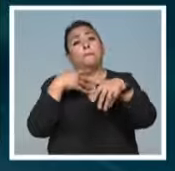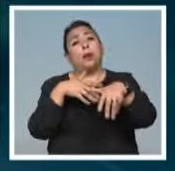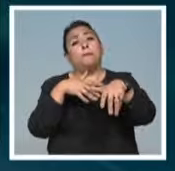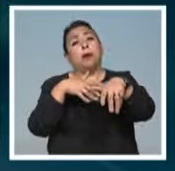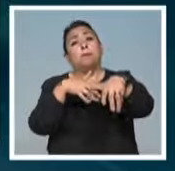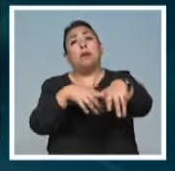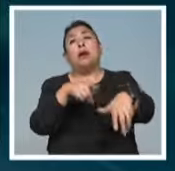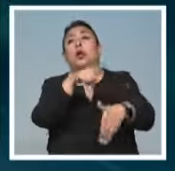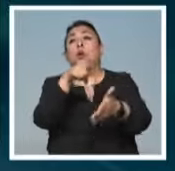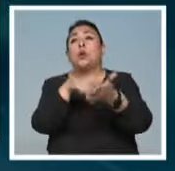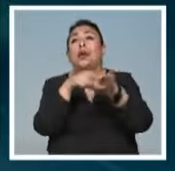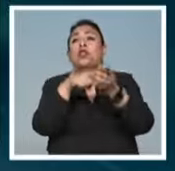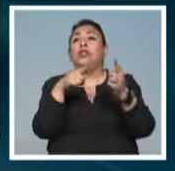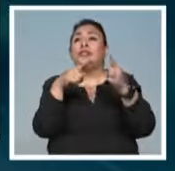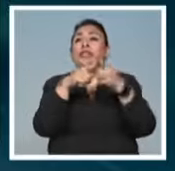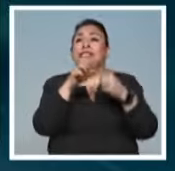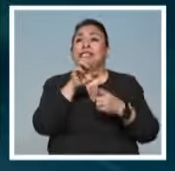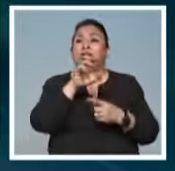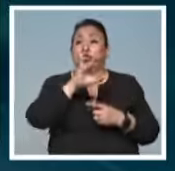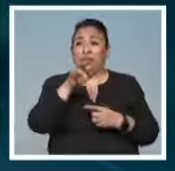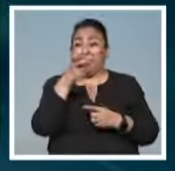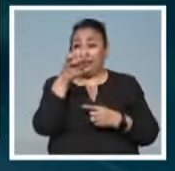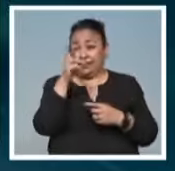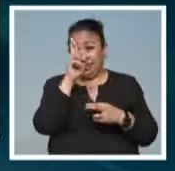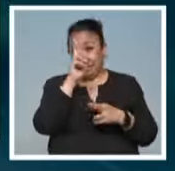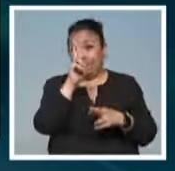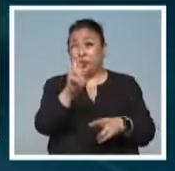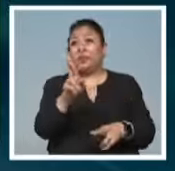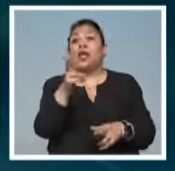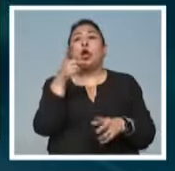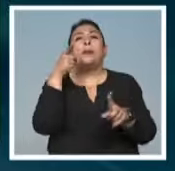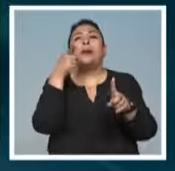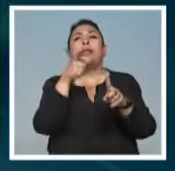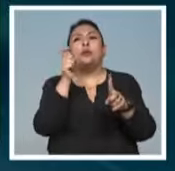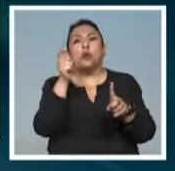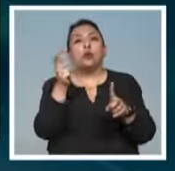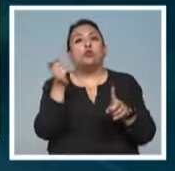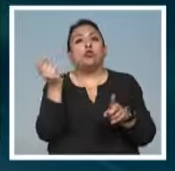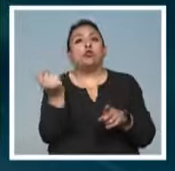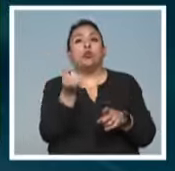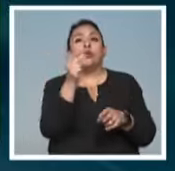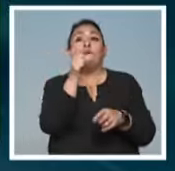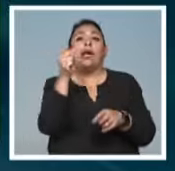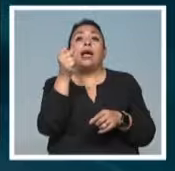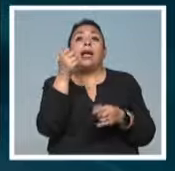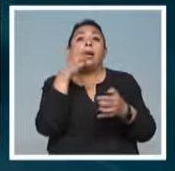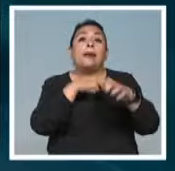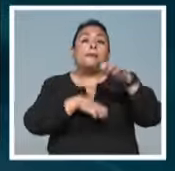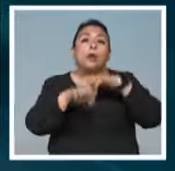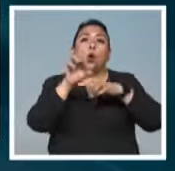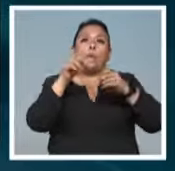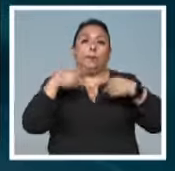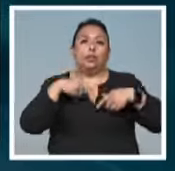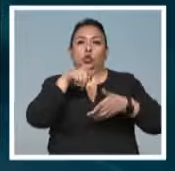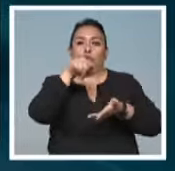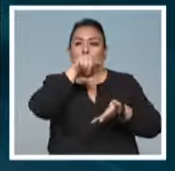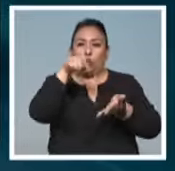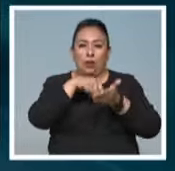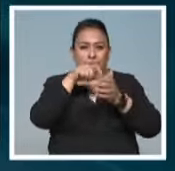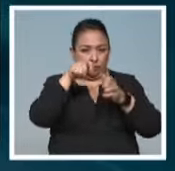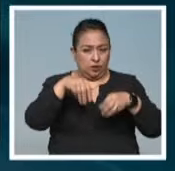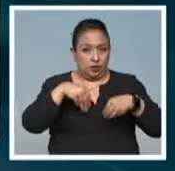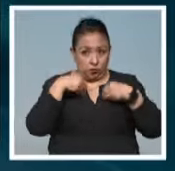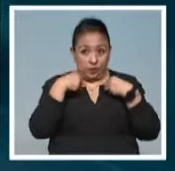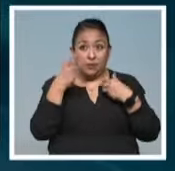alrededor del templo Sensoji. Este ritual tiene como objetivo traer fortuna a las empresas y a los residentes locales. El